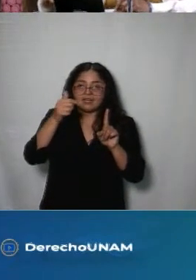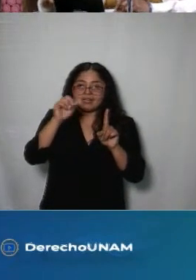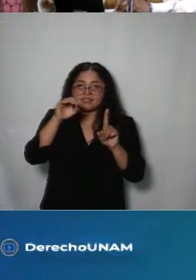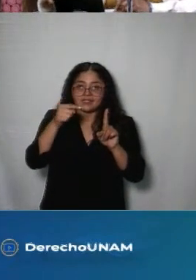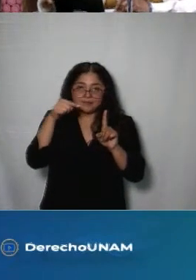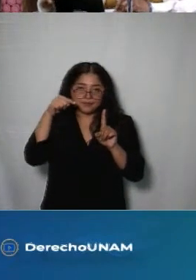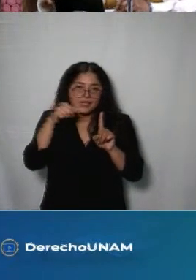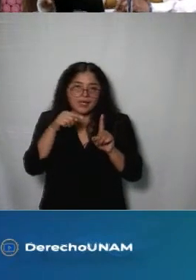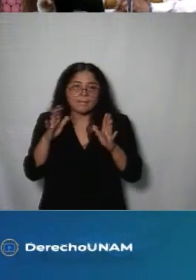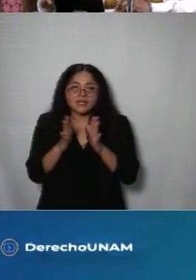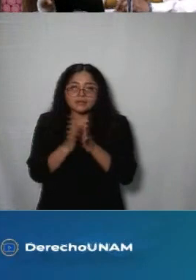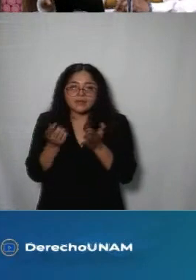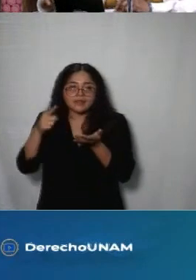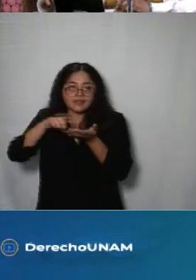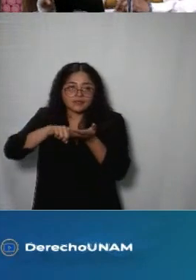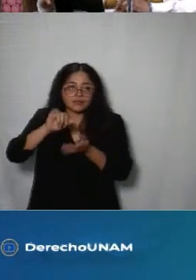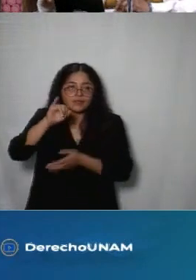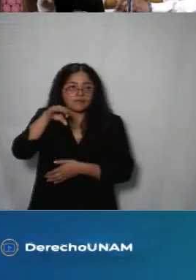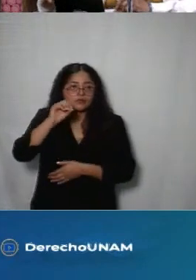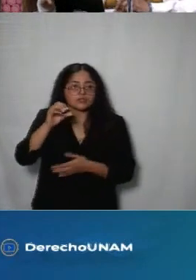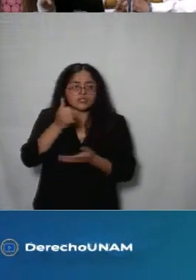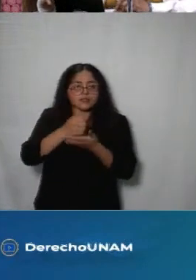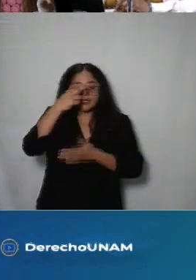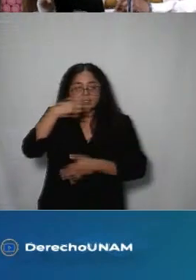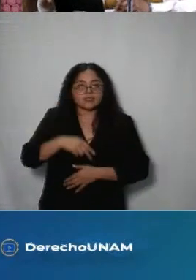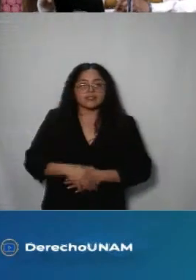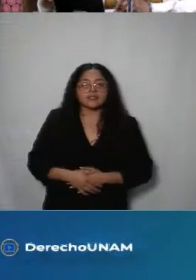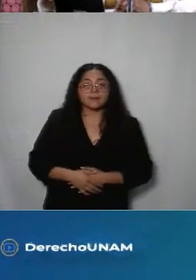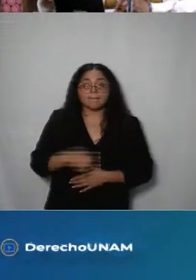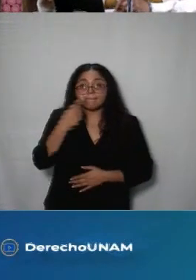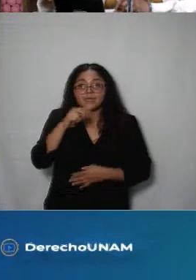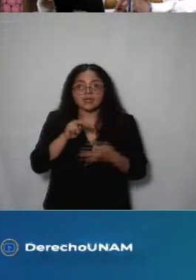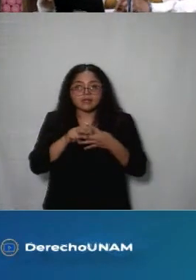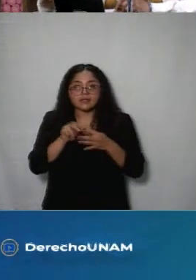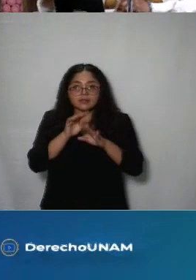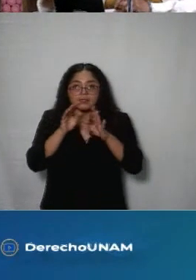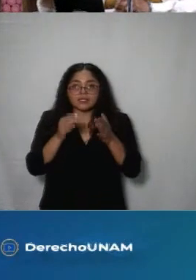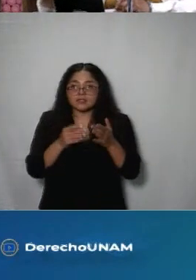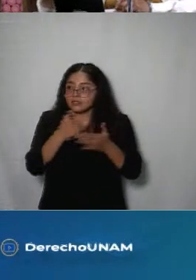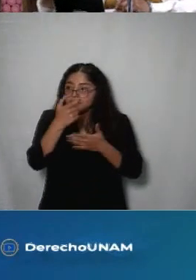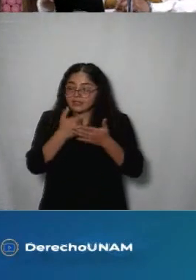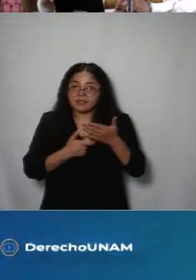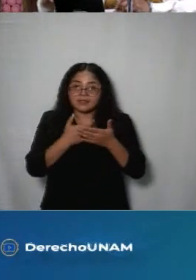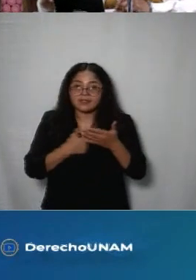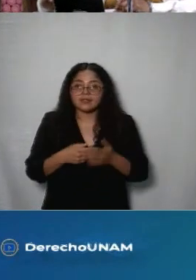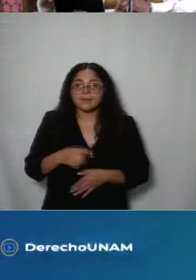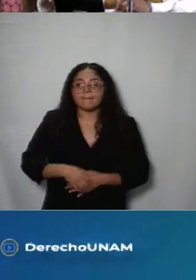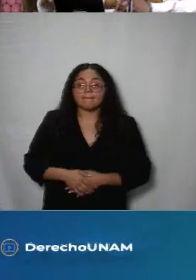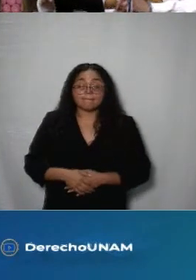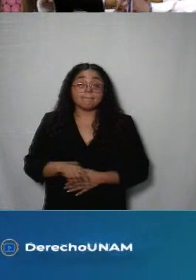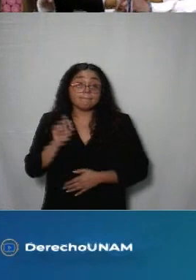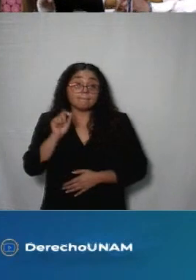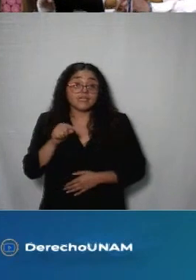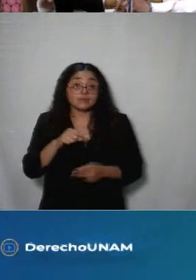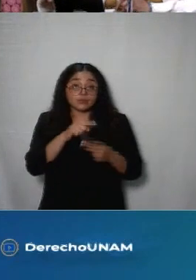el IMCO Aura Martínez de la Iniciativa Global para la Transparencia Fiscal así como Diana Contreras María José